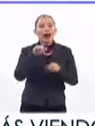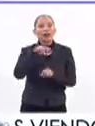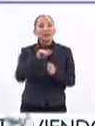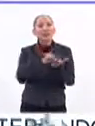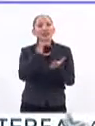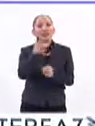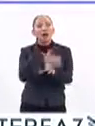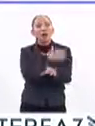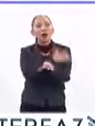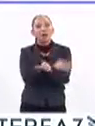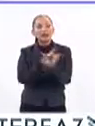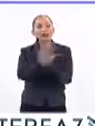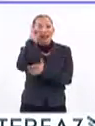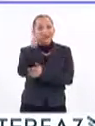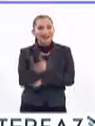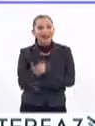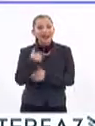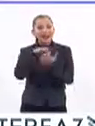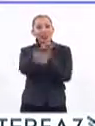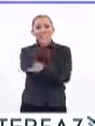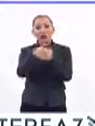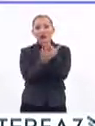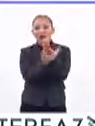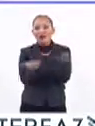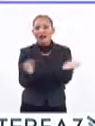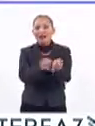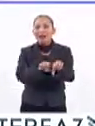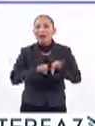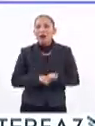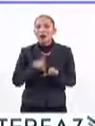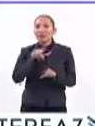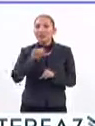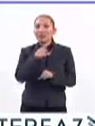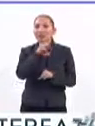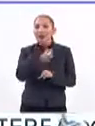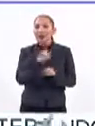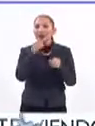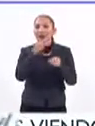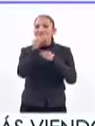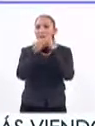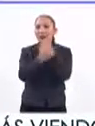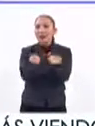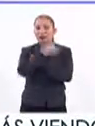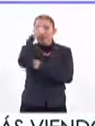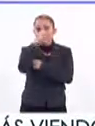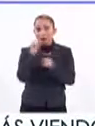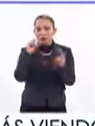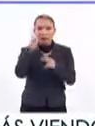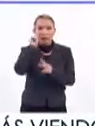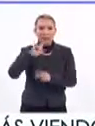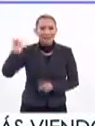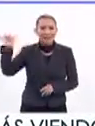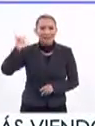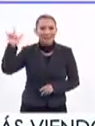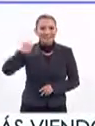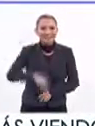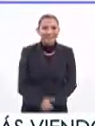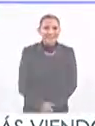Cristina, gracias por acompañarnos. Gracias a Grisela Llebra, gracias a todo el equipo de Televisión Educativa, de la Agencia Informativa de Educación. Nos vemos mañana.